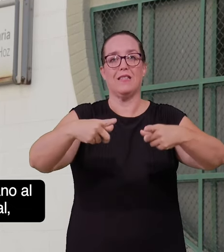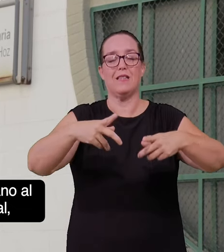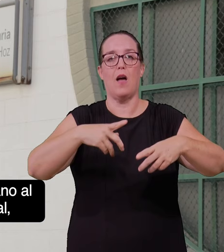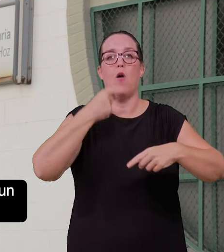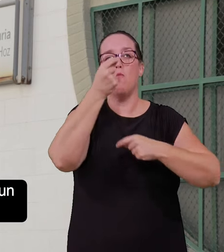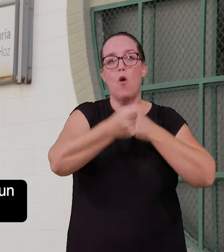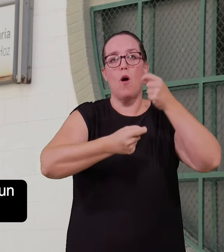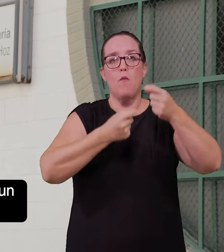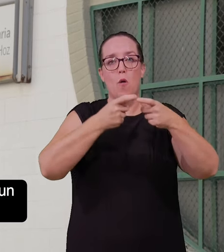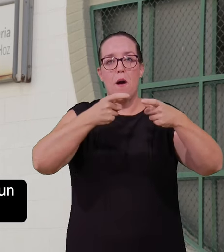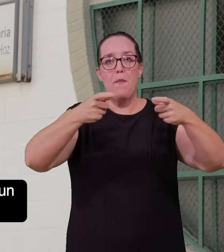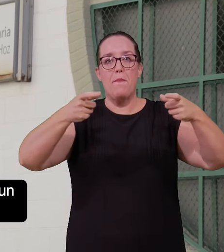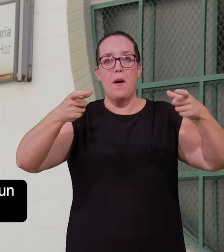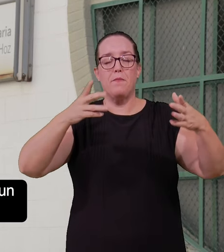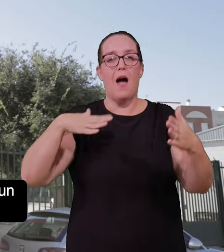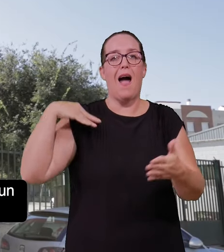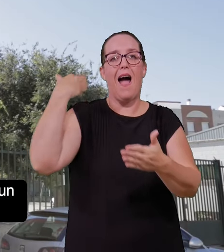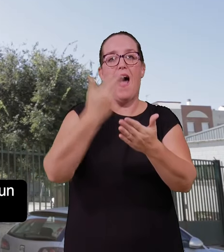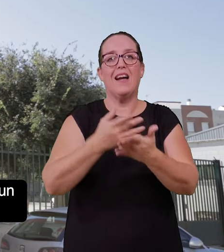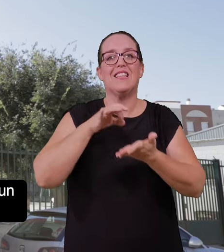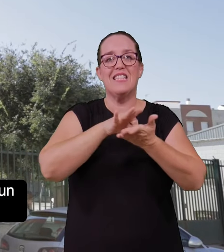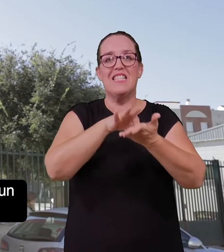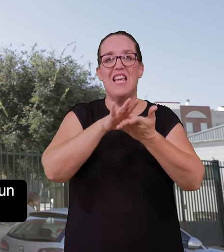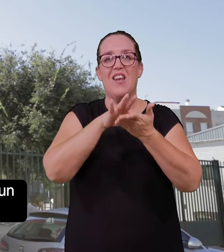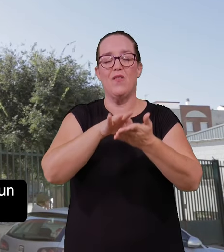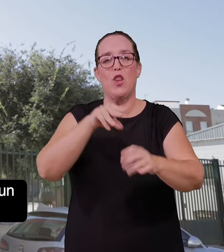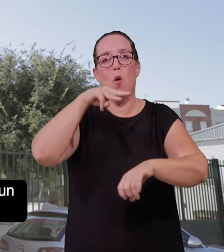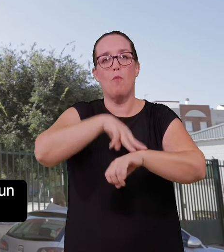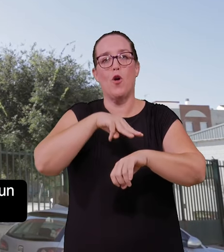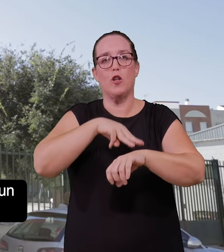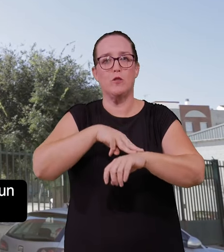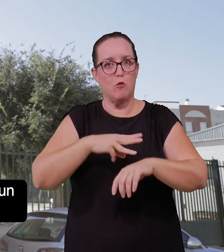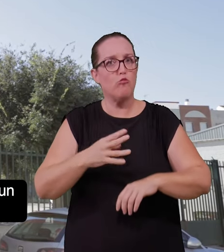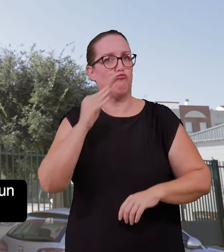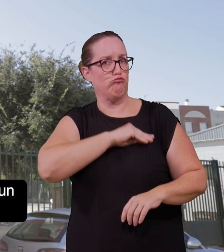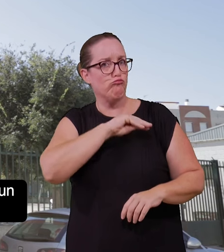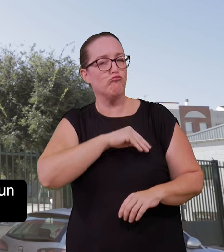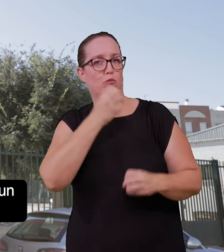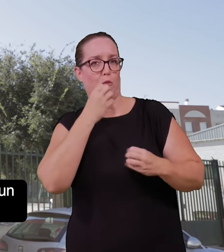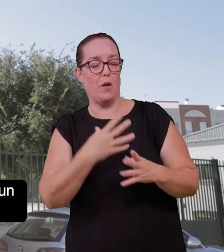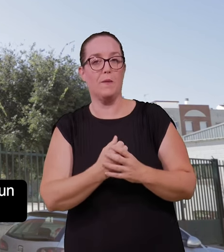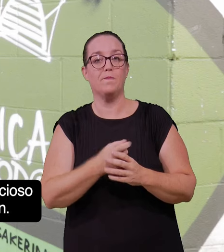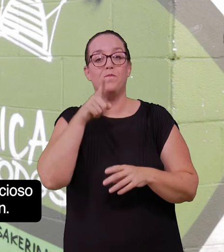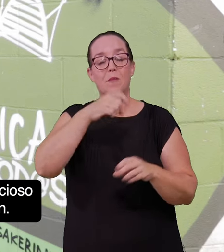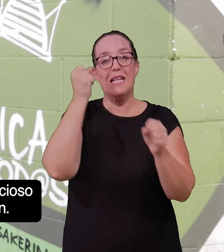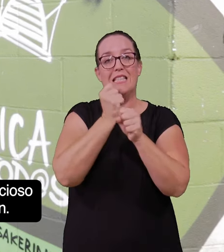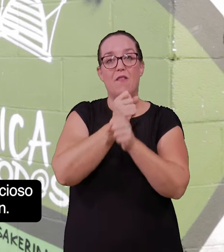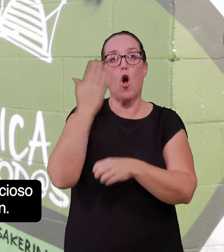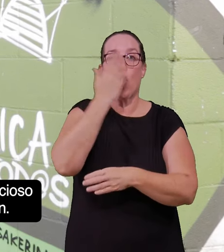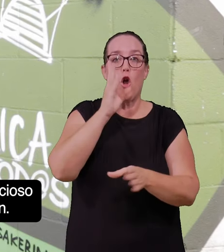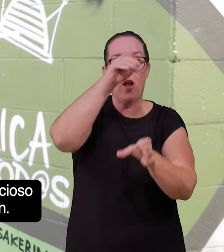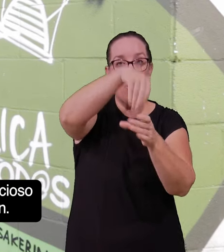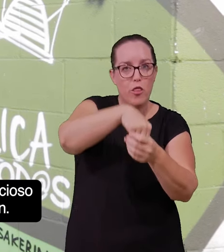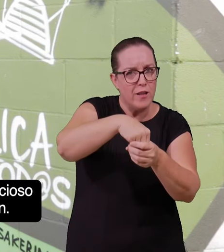presupuesto municipal, que se irá incrementando año a año hasta conseguir un servicio de ordenanzas óptimo. Un trabajo